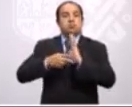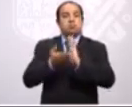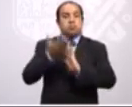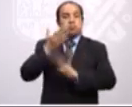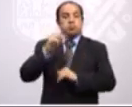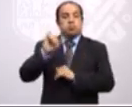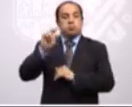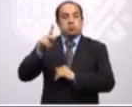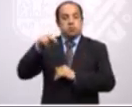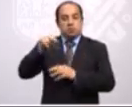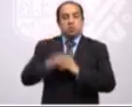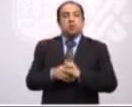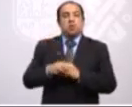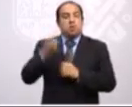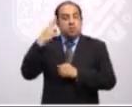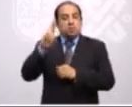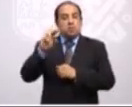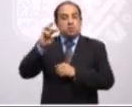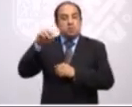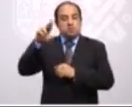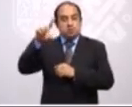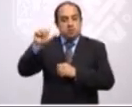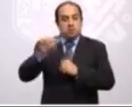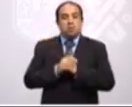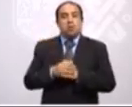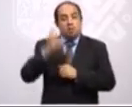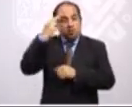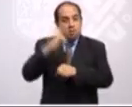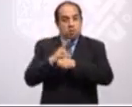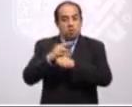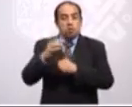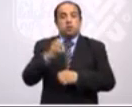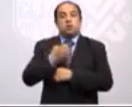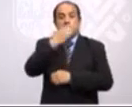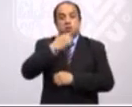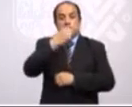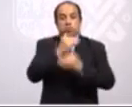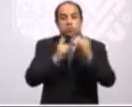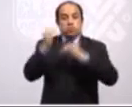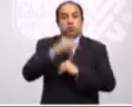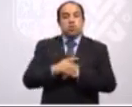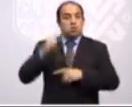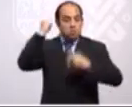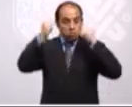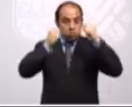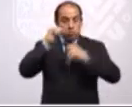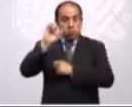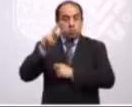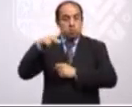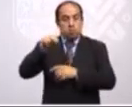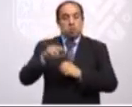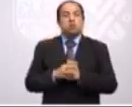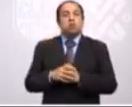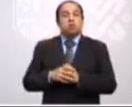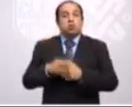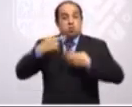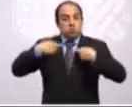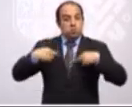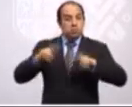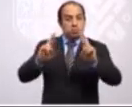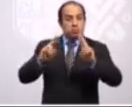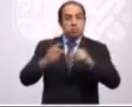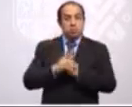Marcela Hernández Anaya, directora de la Escuela Superior de Turismo del IPN. Un representante del consejo